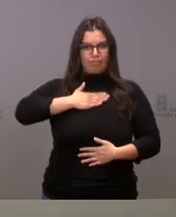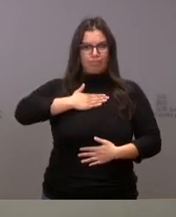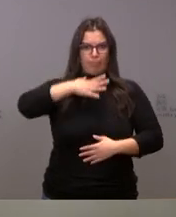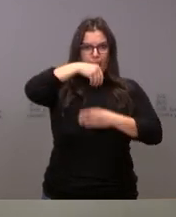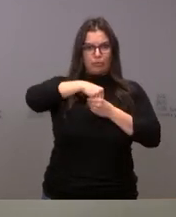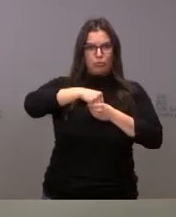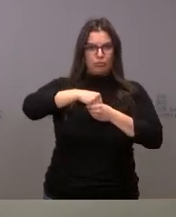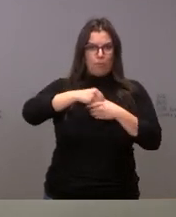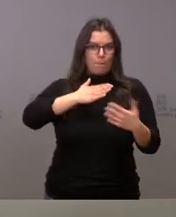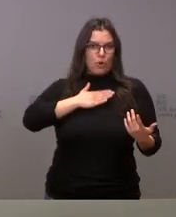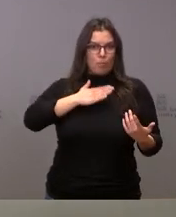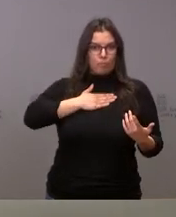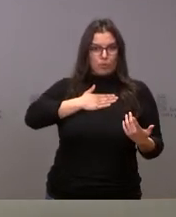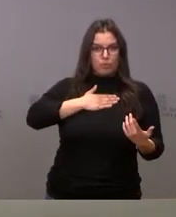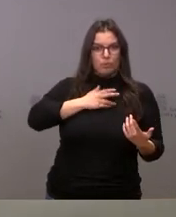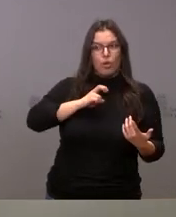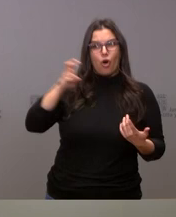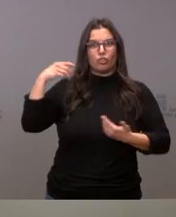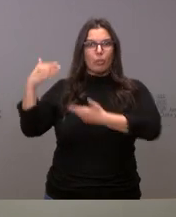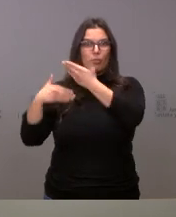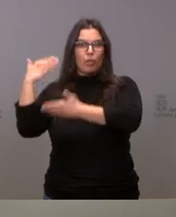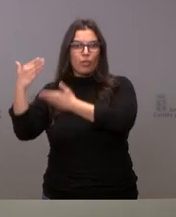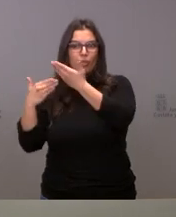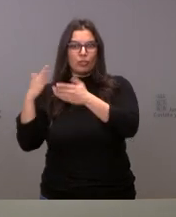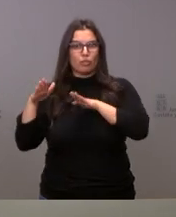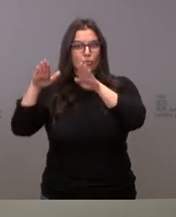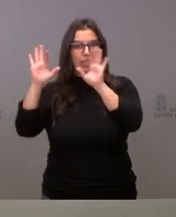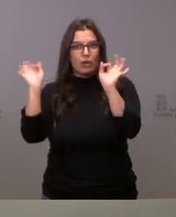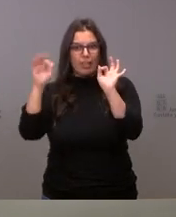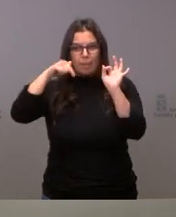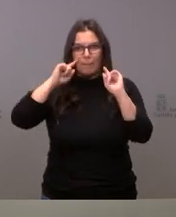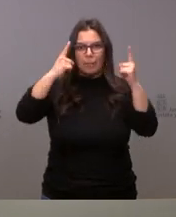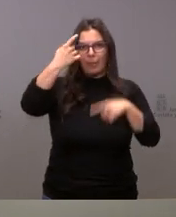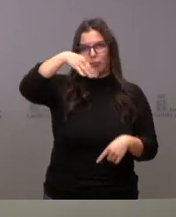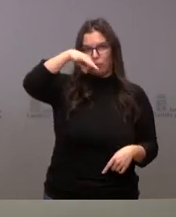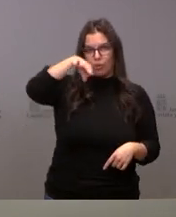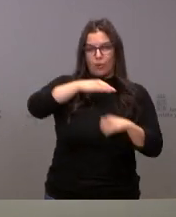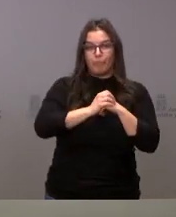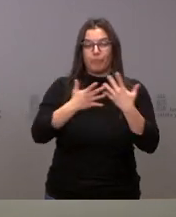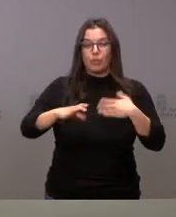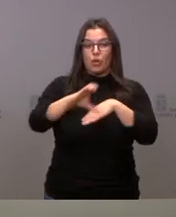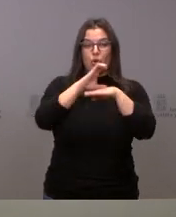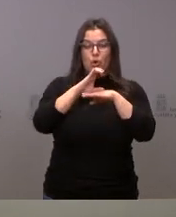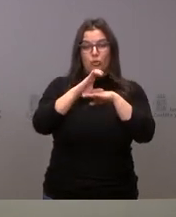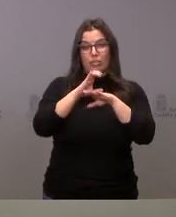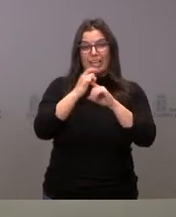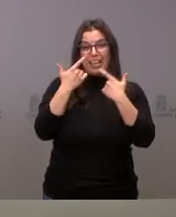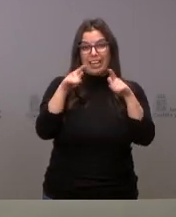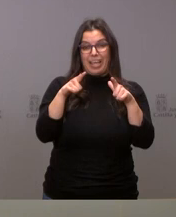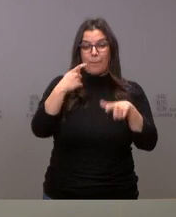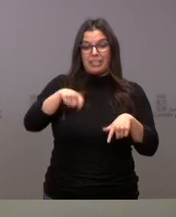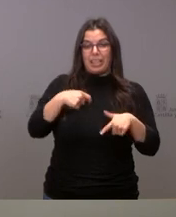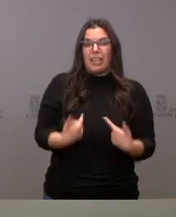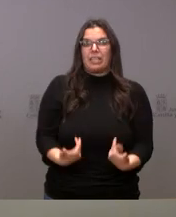concurrencia de otros procesos electorales simultáneamente. La consejería de la Presidencia es quien tiene asignada la